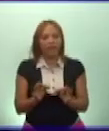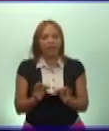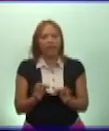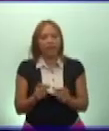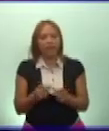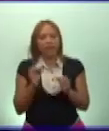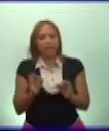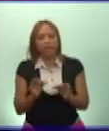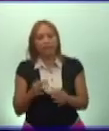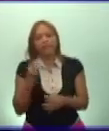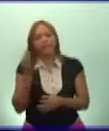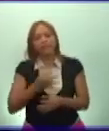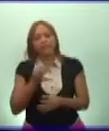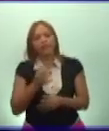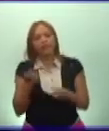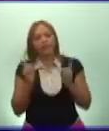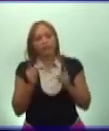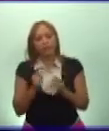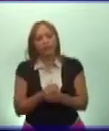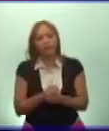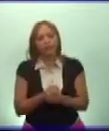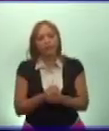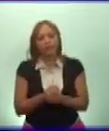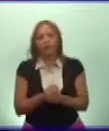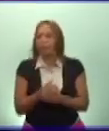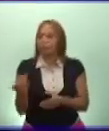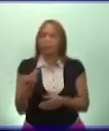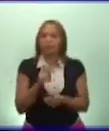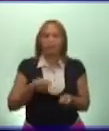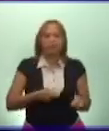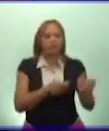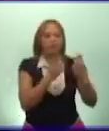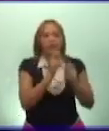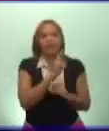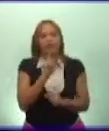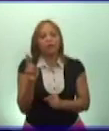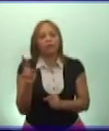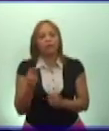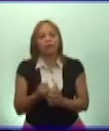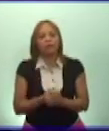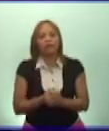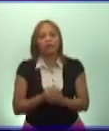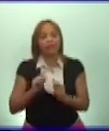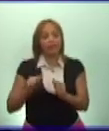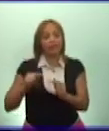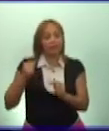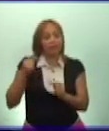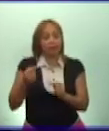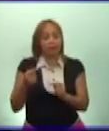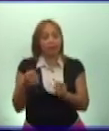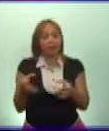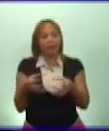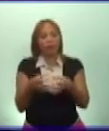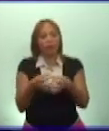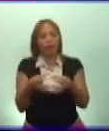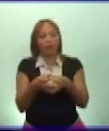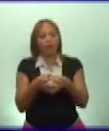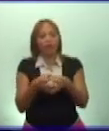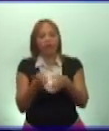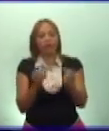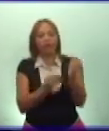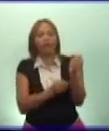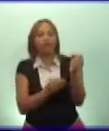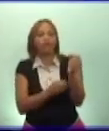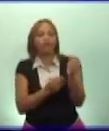democracia? Pero además, también al triunfar la revolución y después de reunificarse las fuerzas